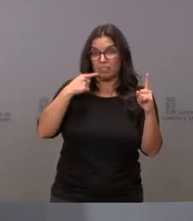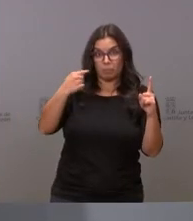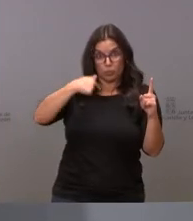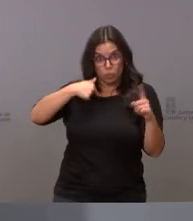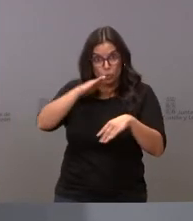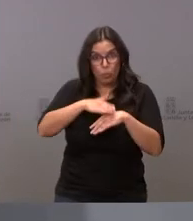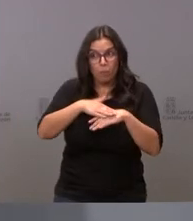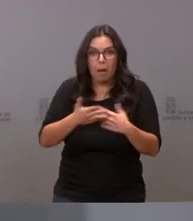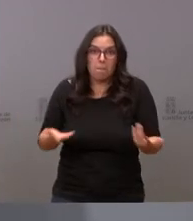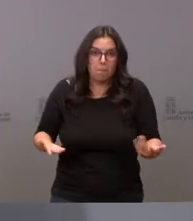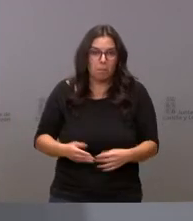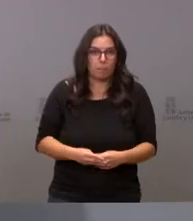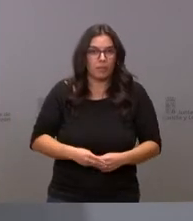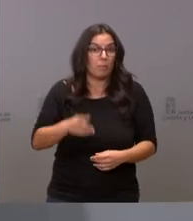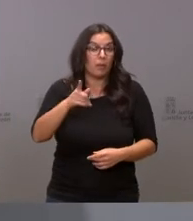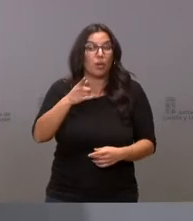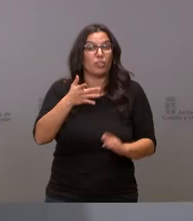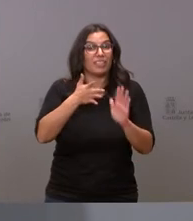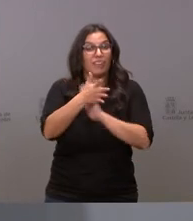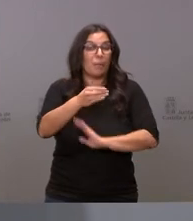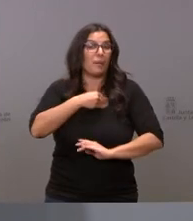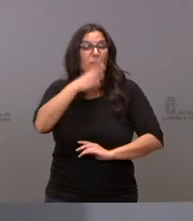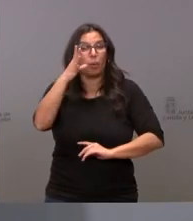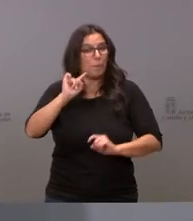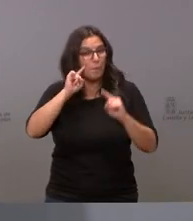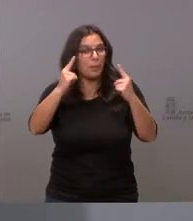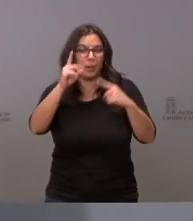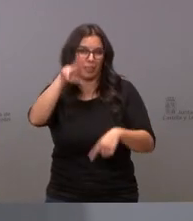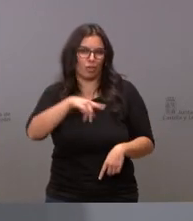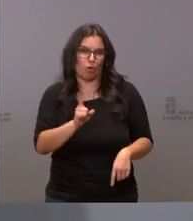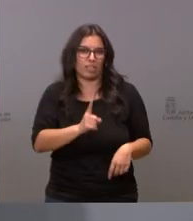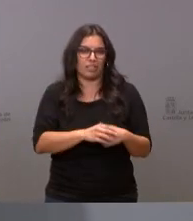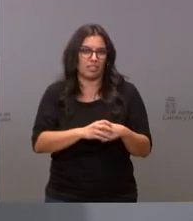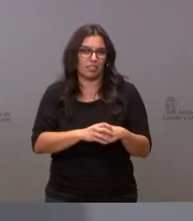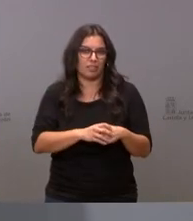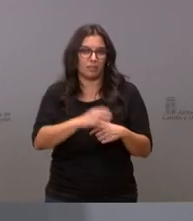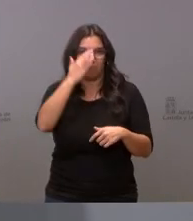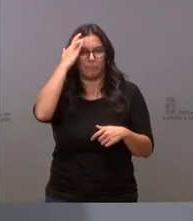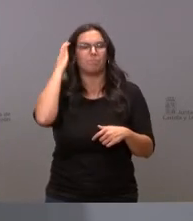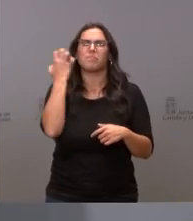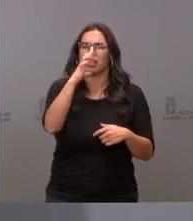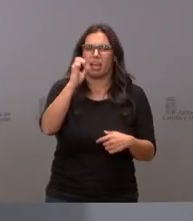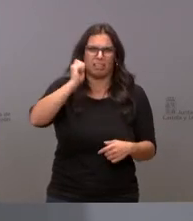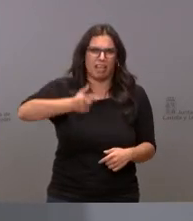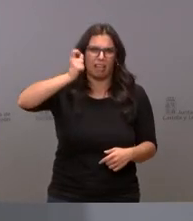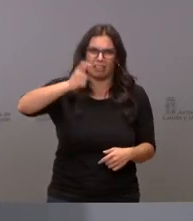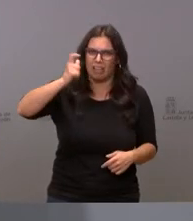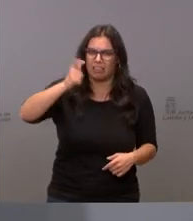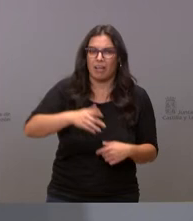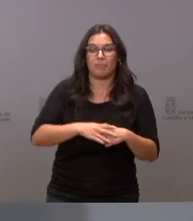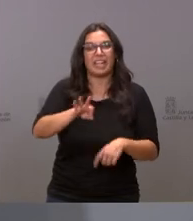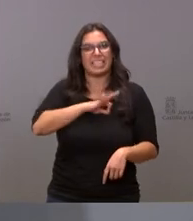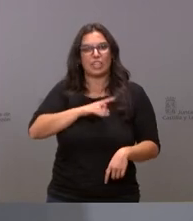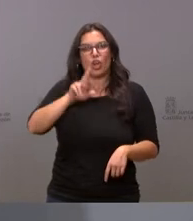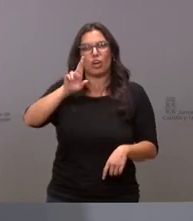he de decirles que desgraciadamente esto no es la primera vez que ocurre que las quejas son reiteradas el señor Reglero ya